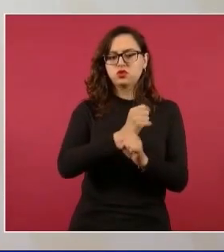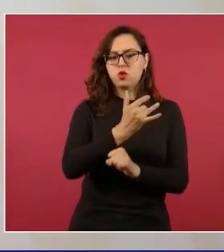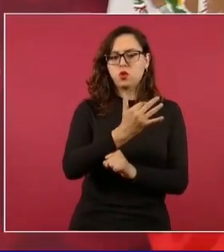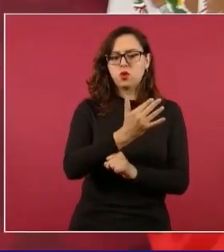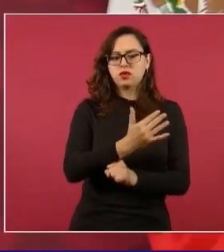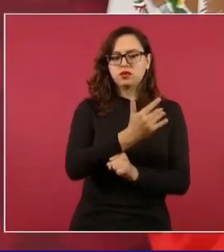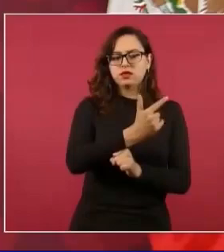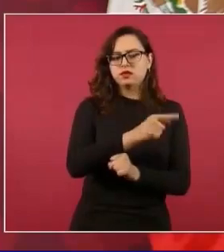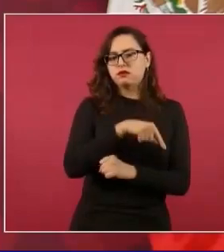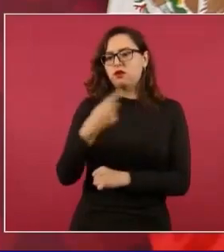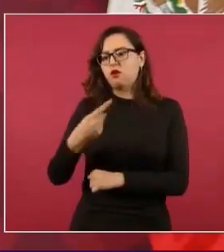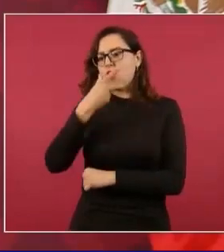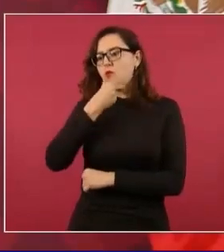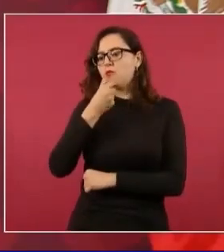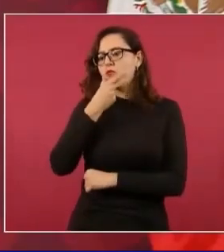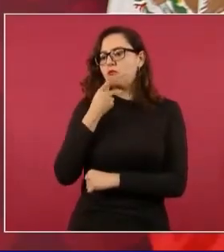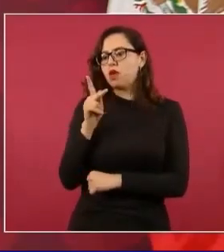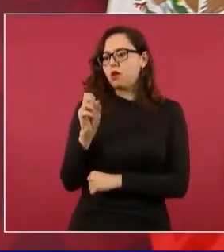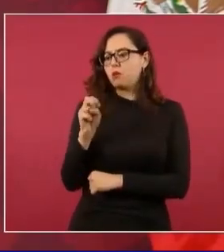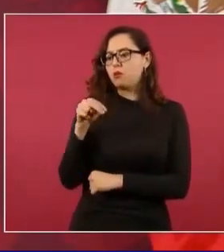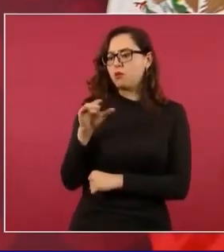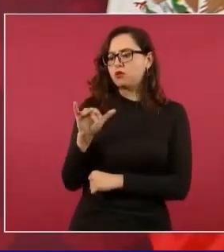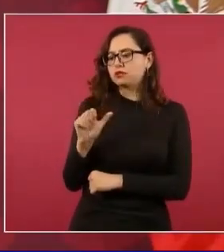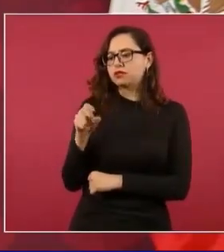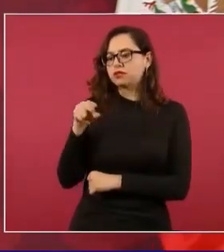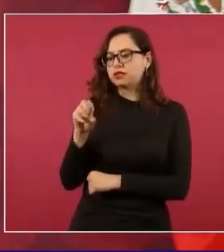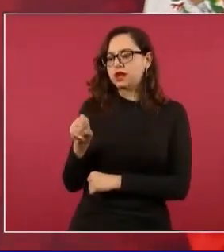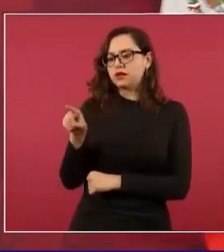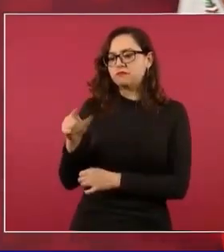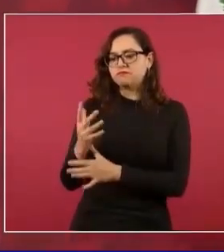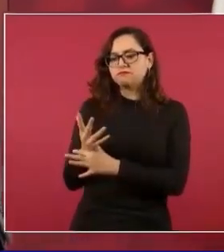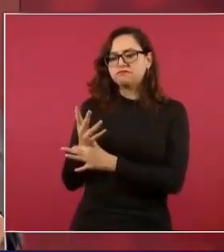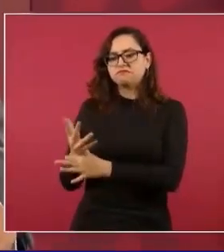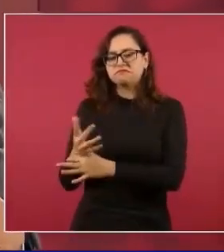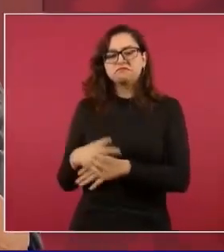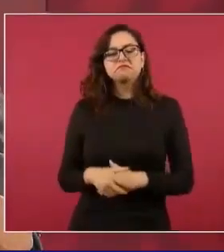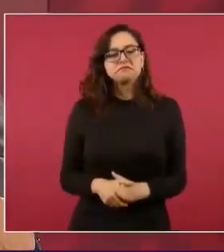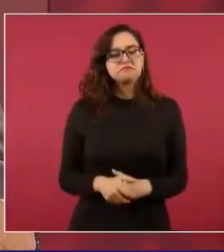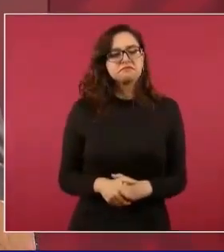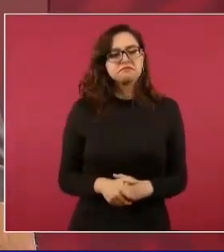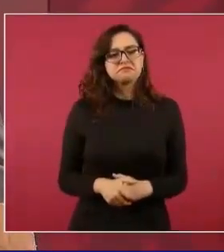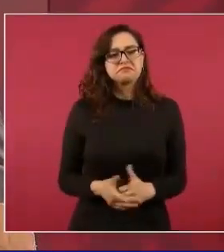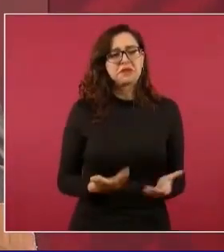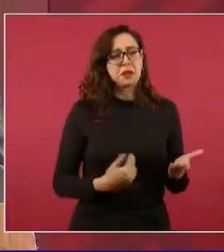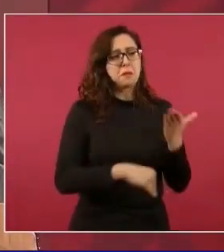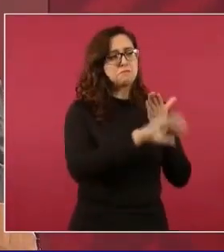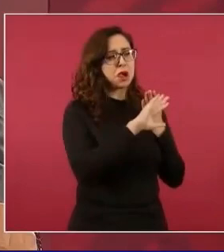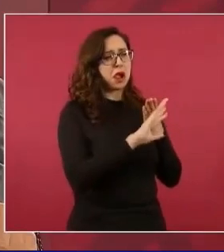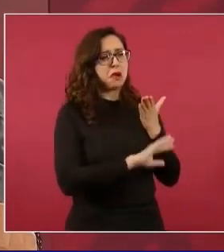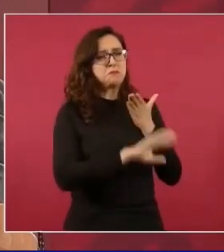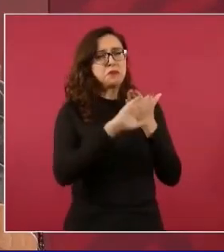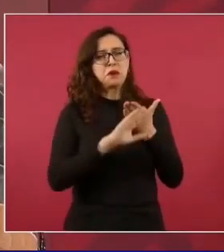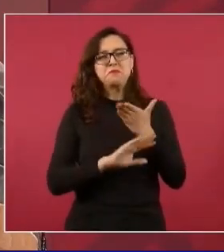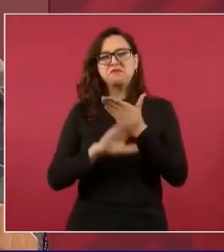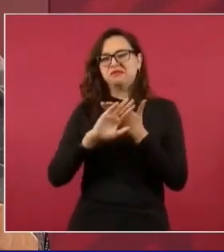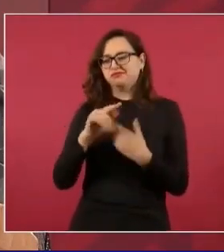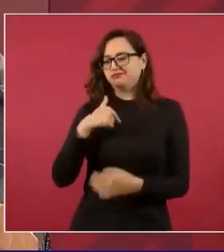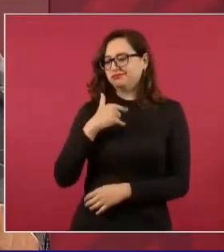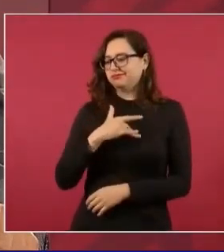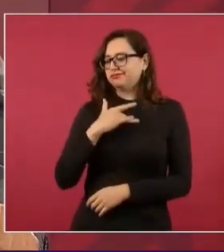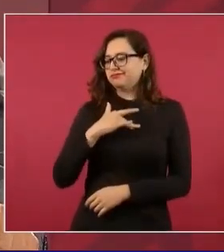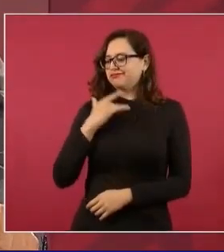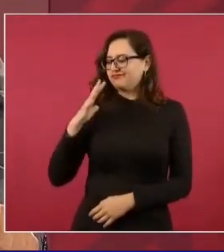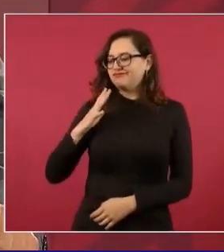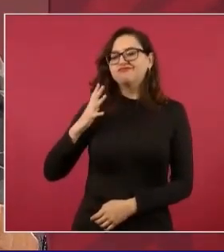Ponciano Arriaga, que decía, entre más me golpean, más digno me